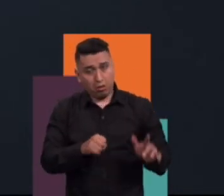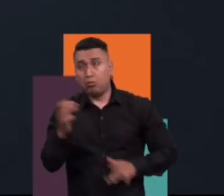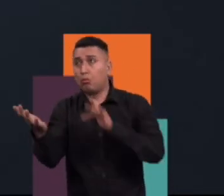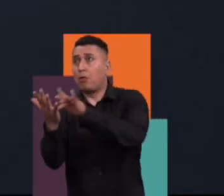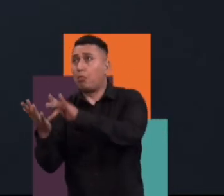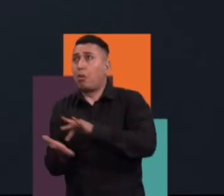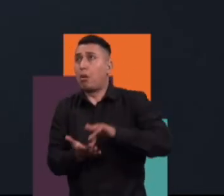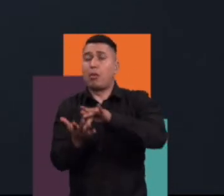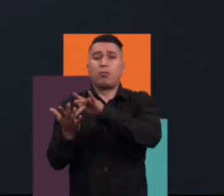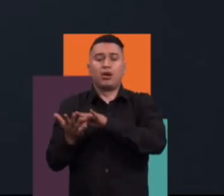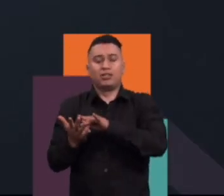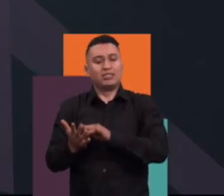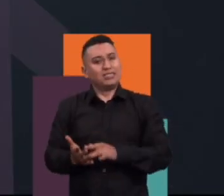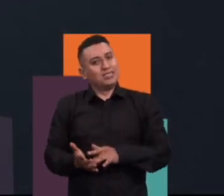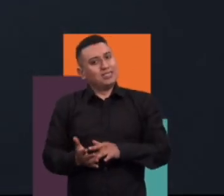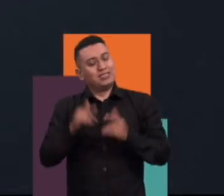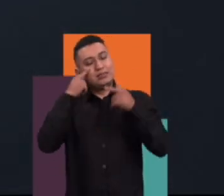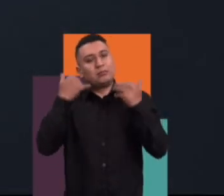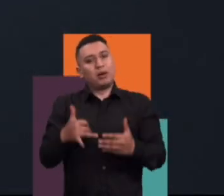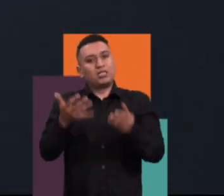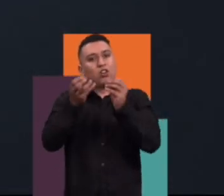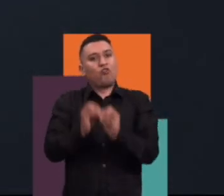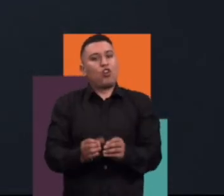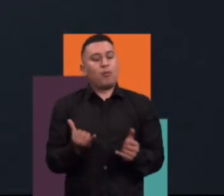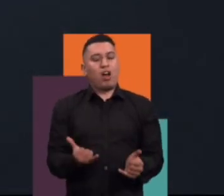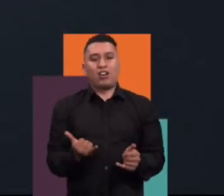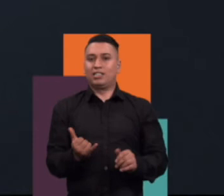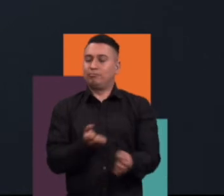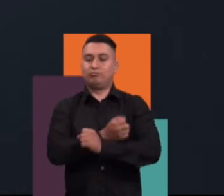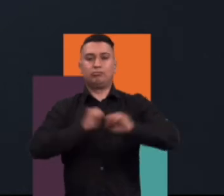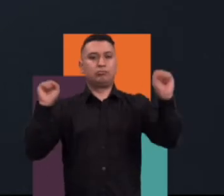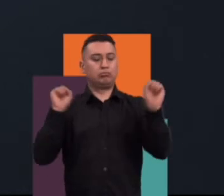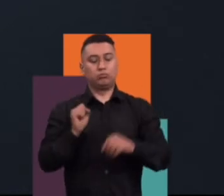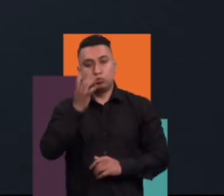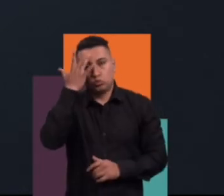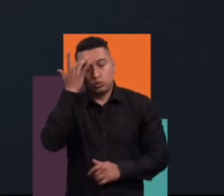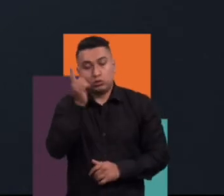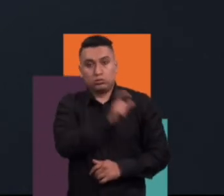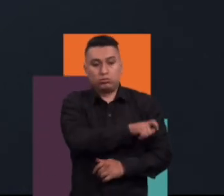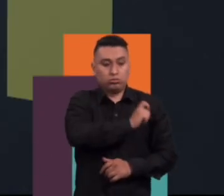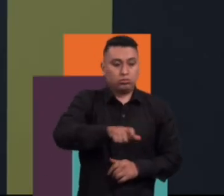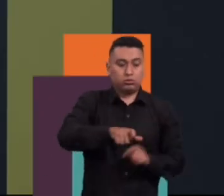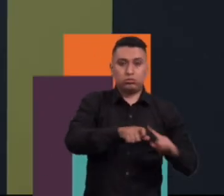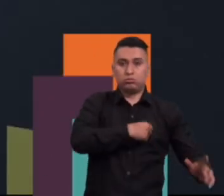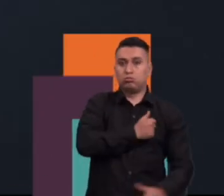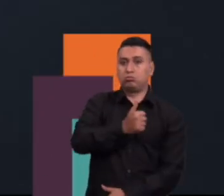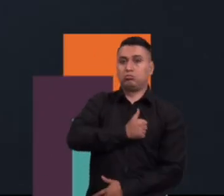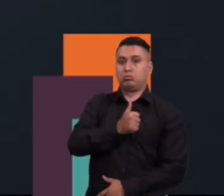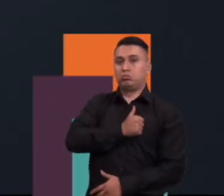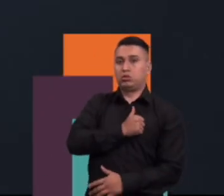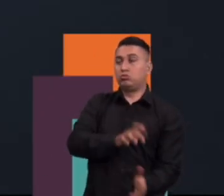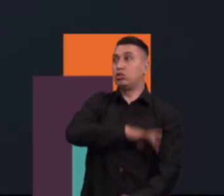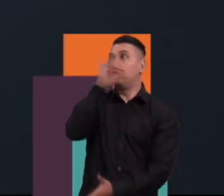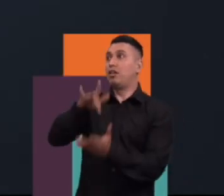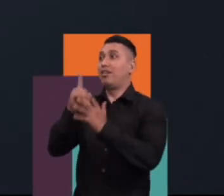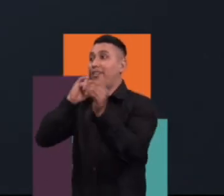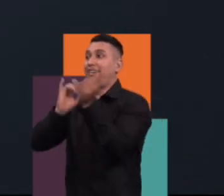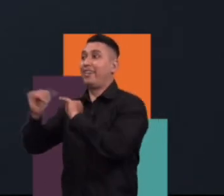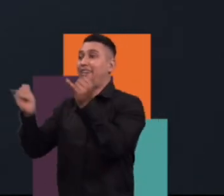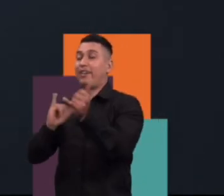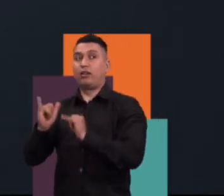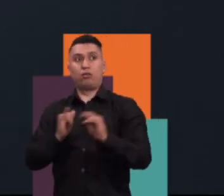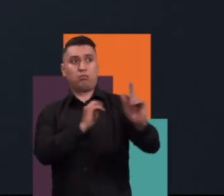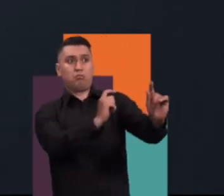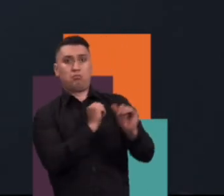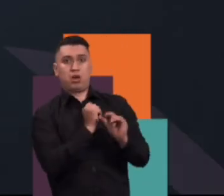que el nuevo formato en el que vivimos es distinto. Uno ve que ahora, si la gente sale de hacer autostop, ya nadie